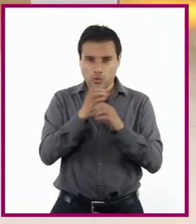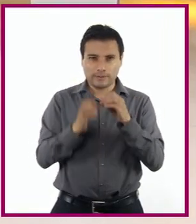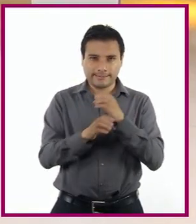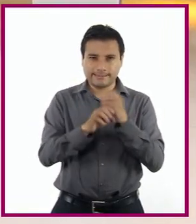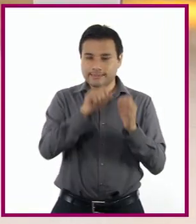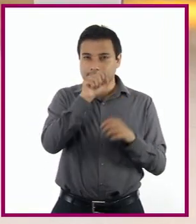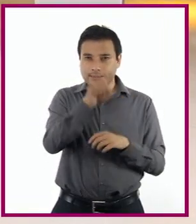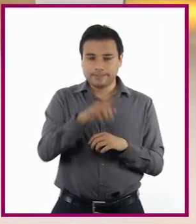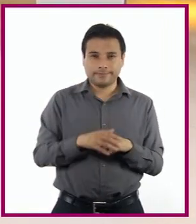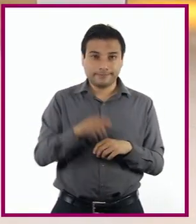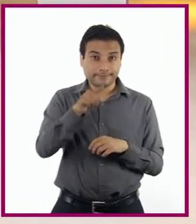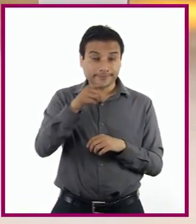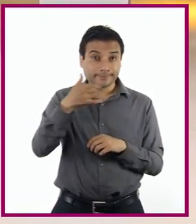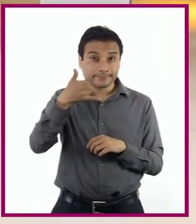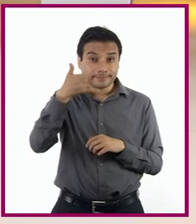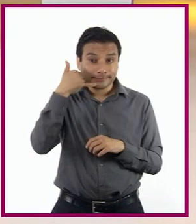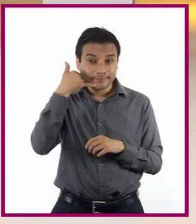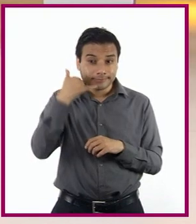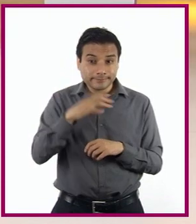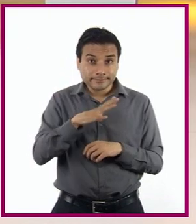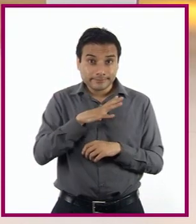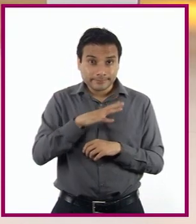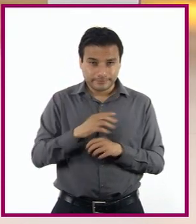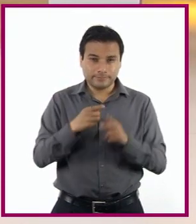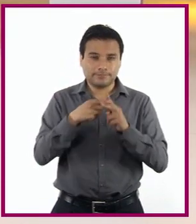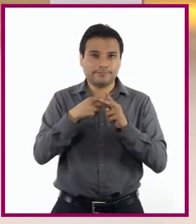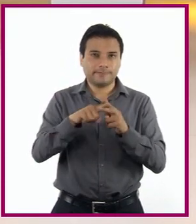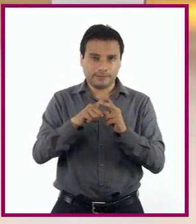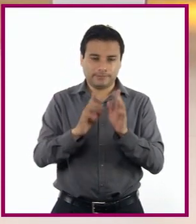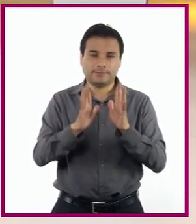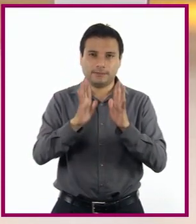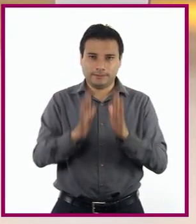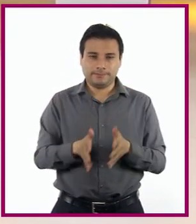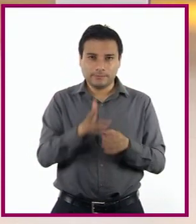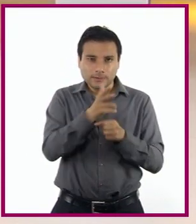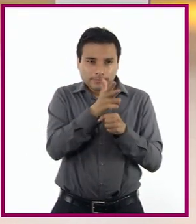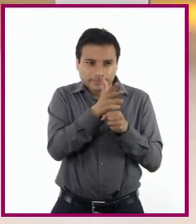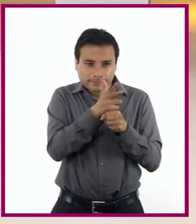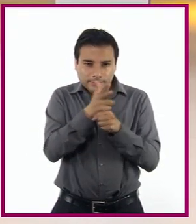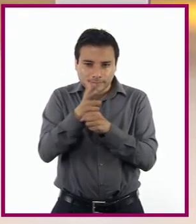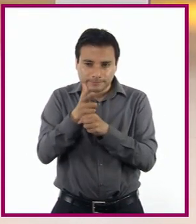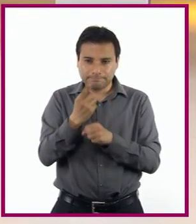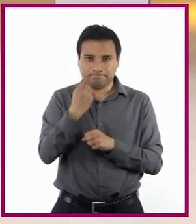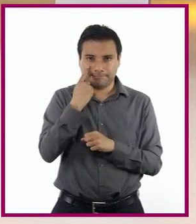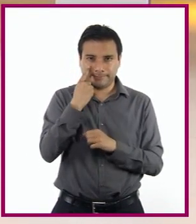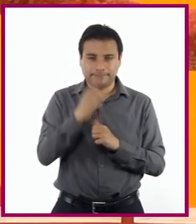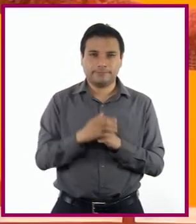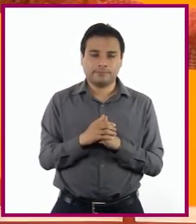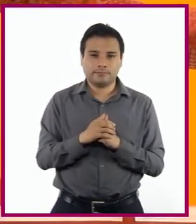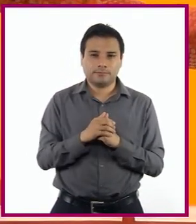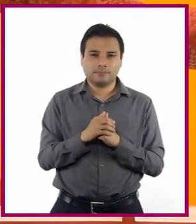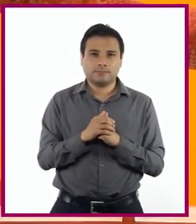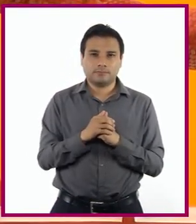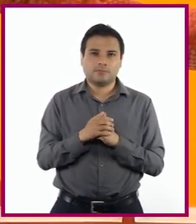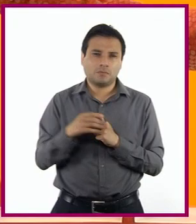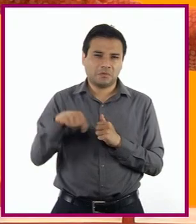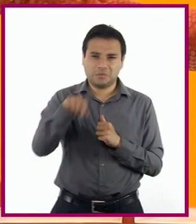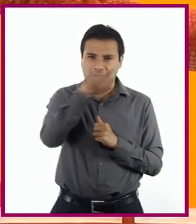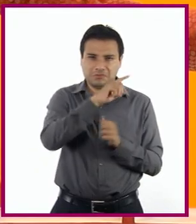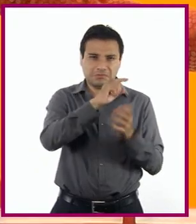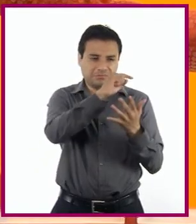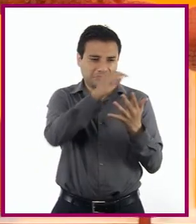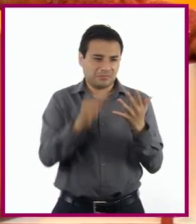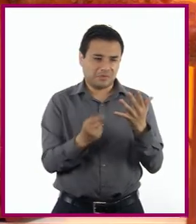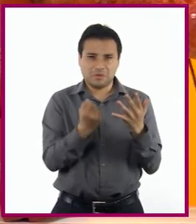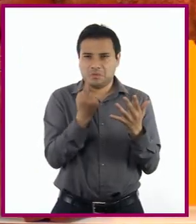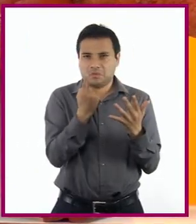En el caso de que ya lo tengan Vamos a comenzar a realizar las tomas Elijamos alguno de estos elementos Que